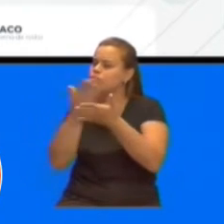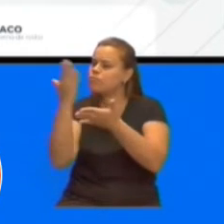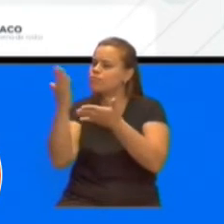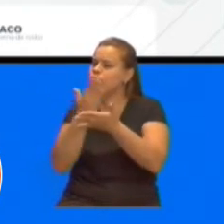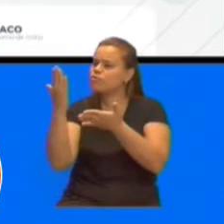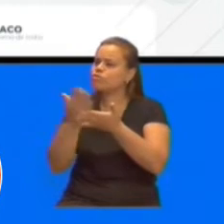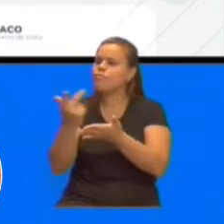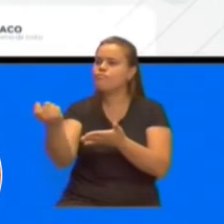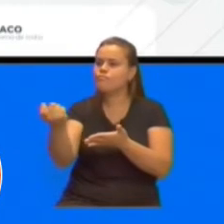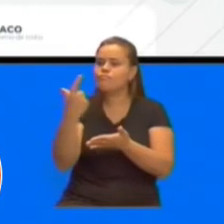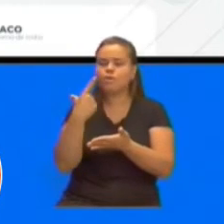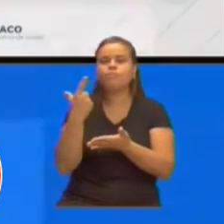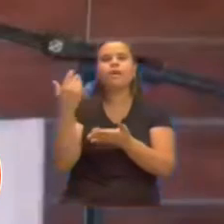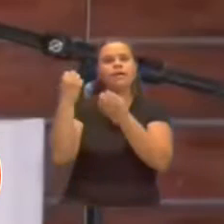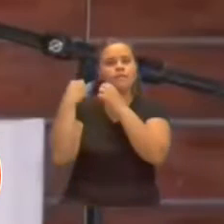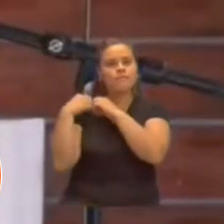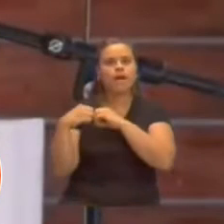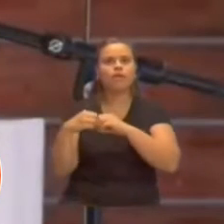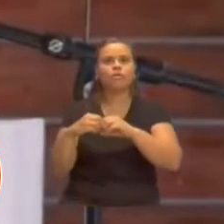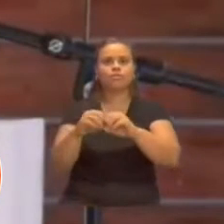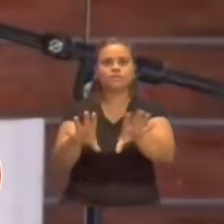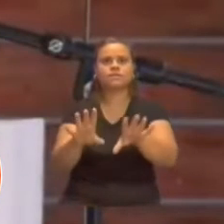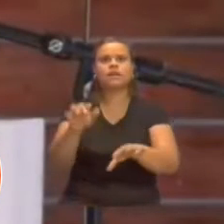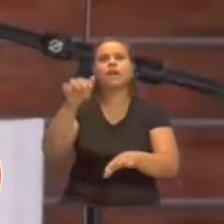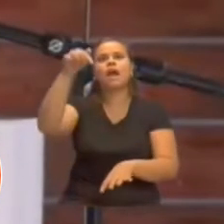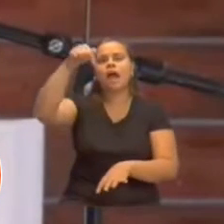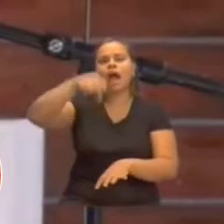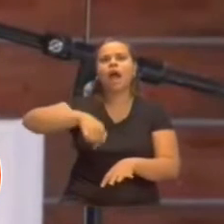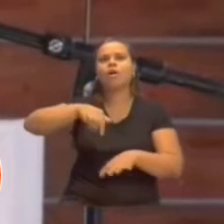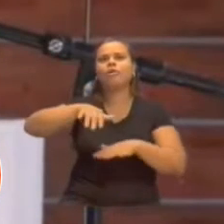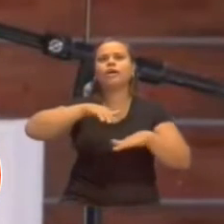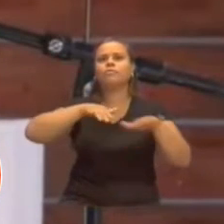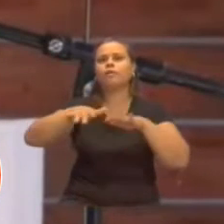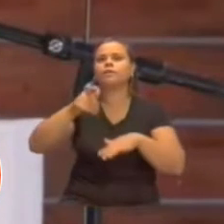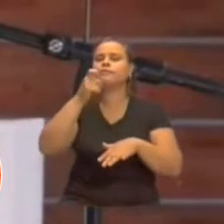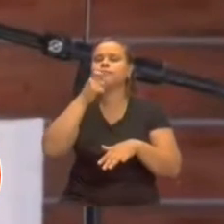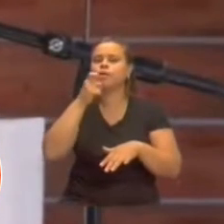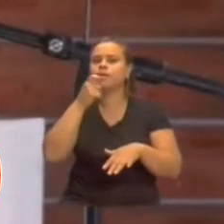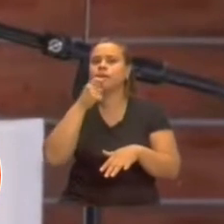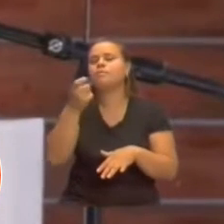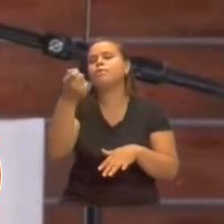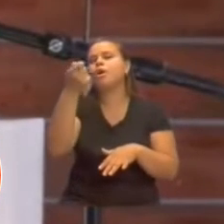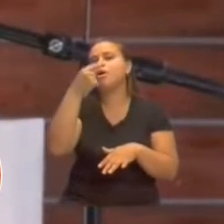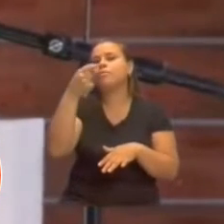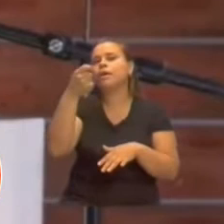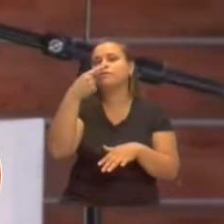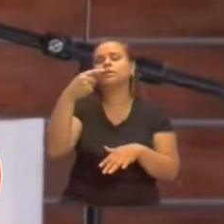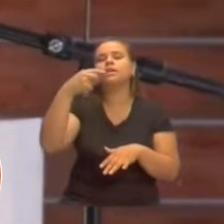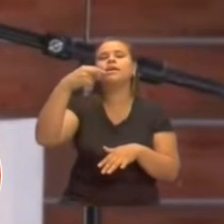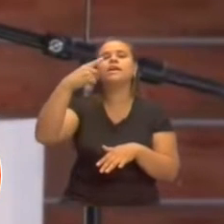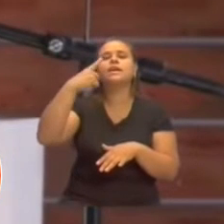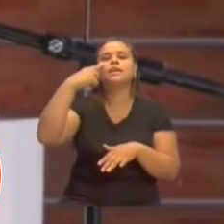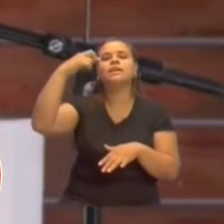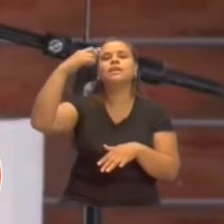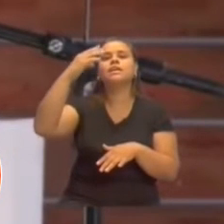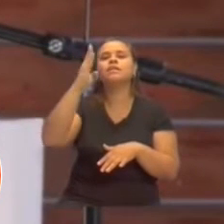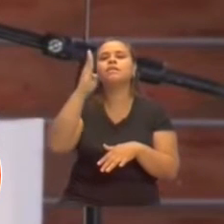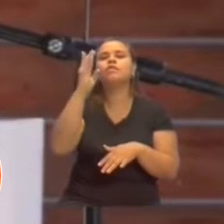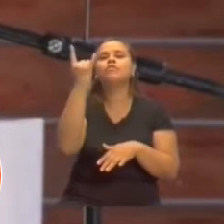principios activos, entre ellos, ustedes lo conocerán, ibuprofeno, enalapril, paracetamol, atorvastatina,